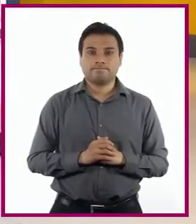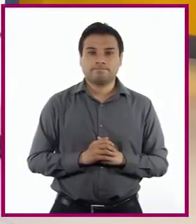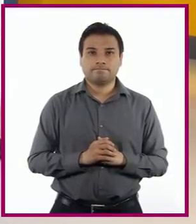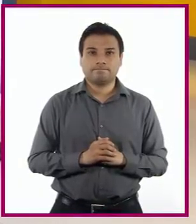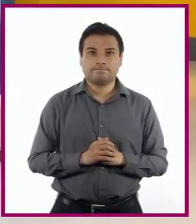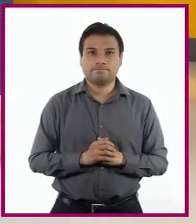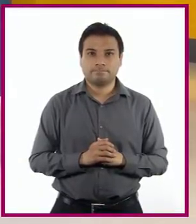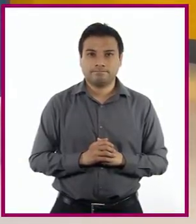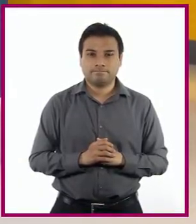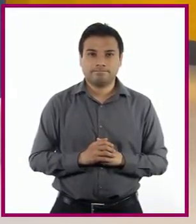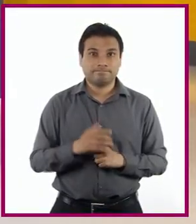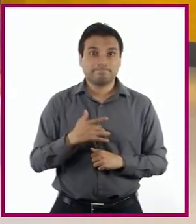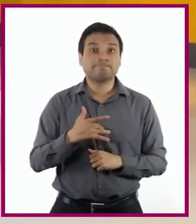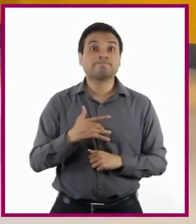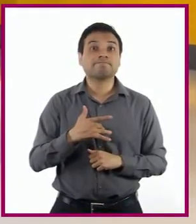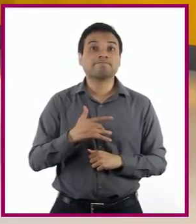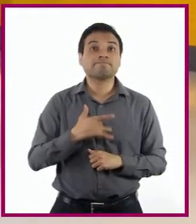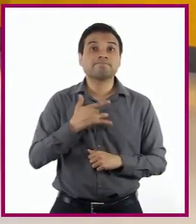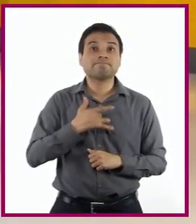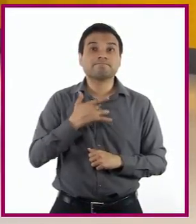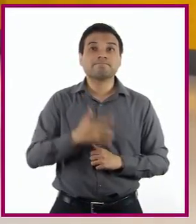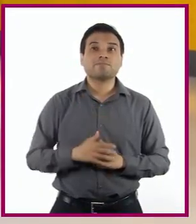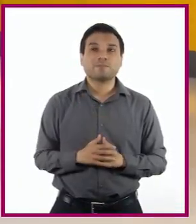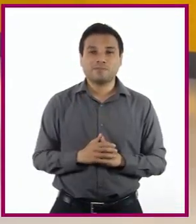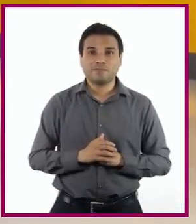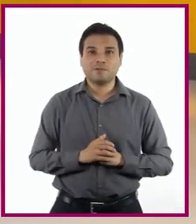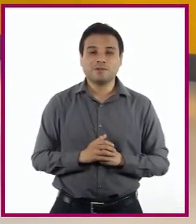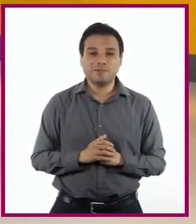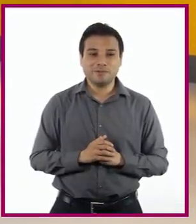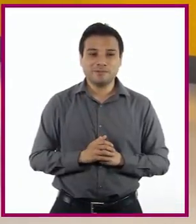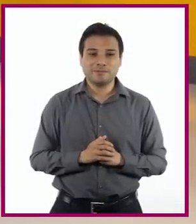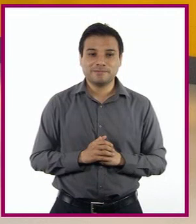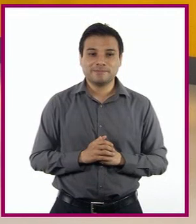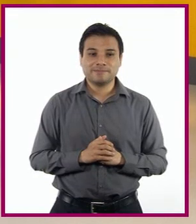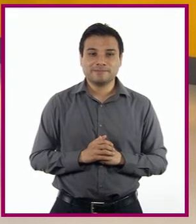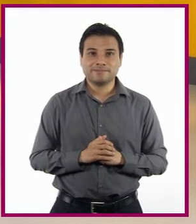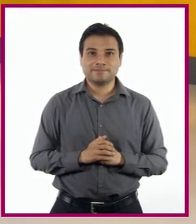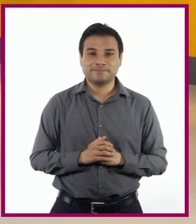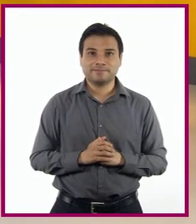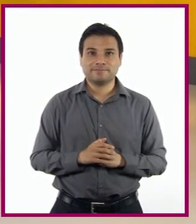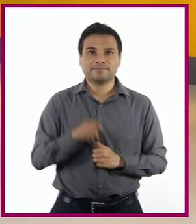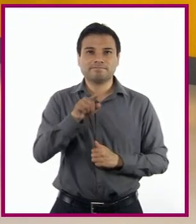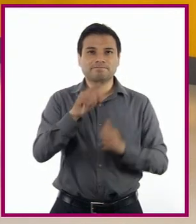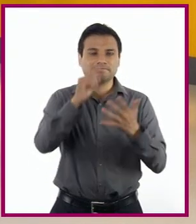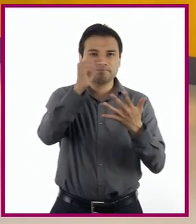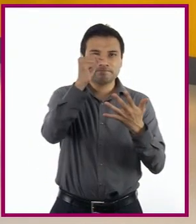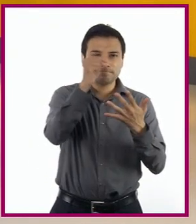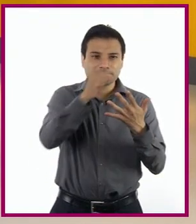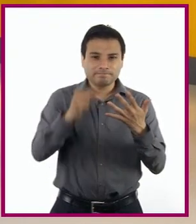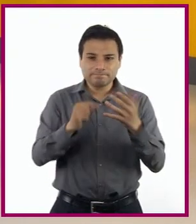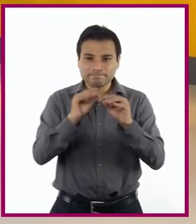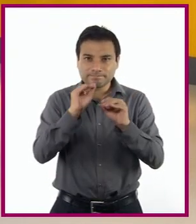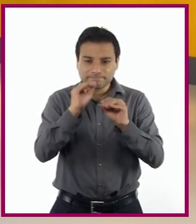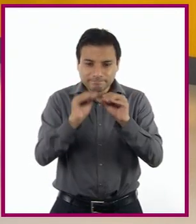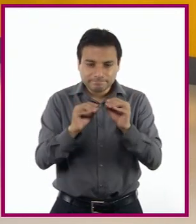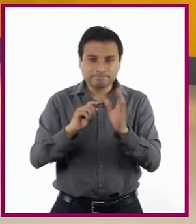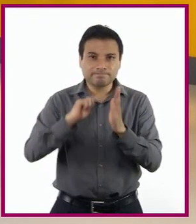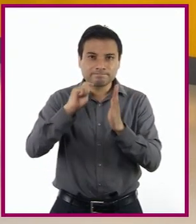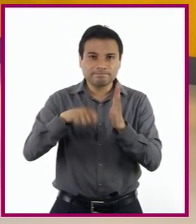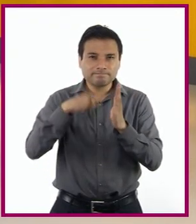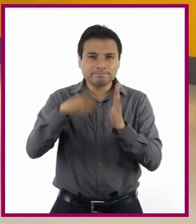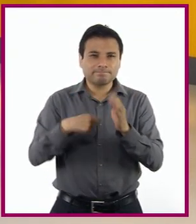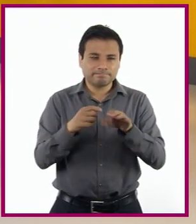¿Qué les parecieron las propuestas? ¿Cómo mezclarían estos elementos para su cortometraje? Yo, por ejemplo